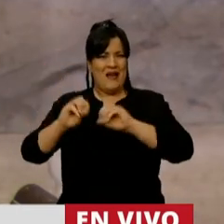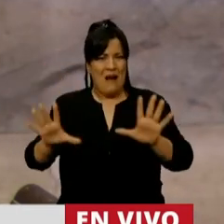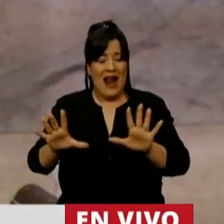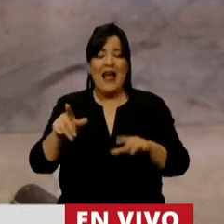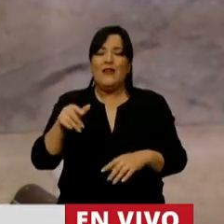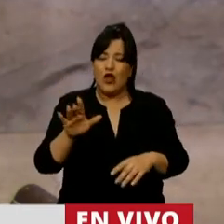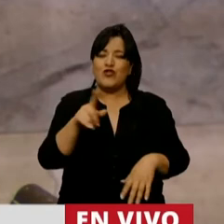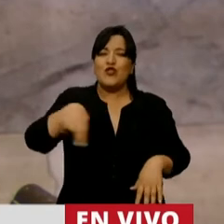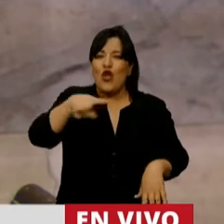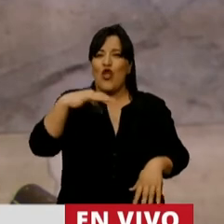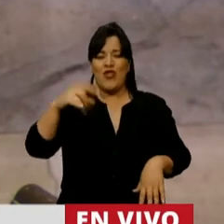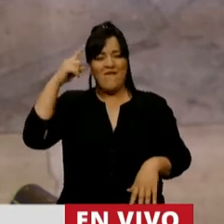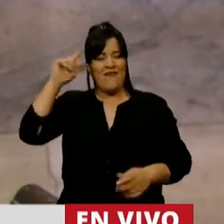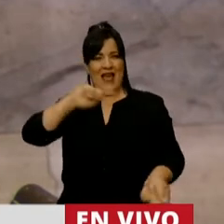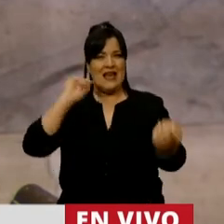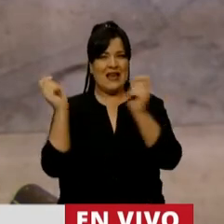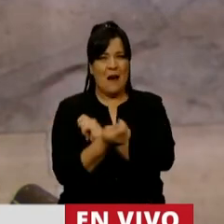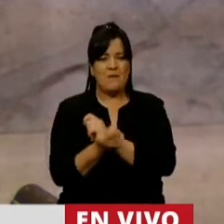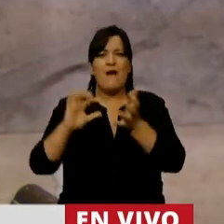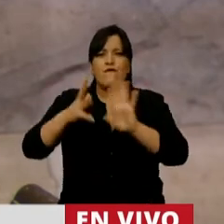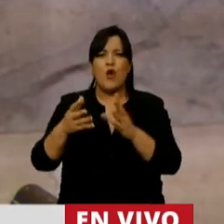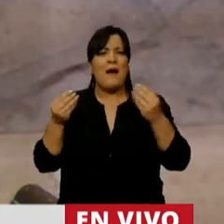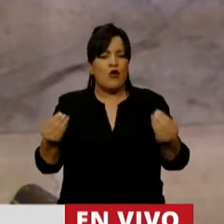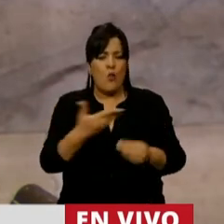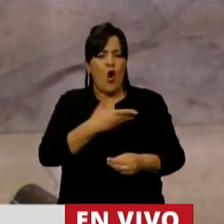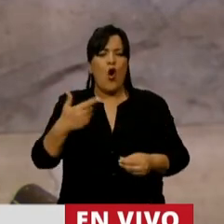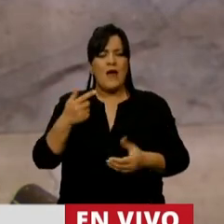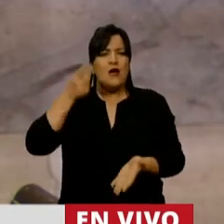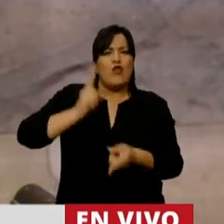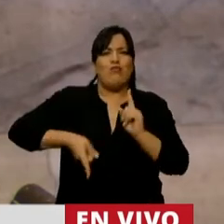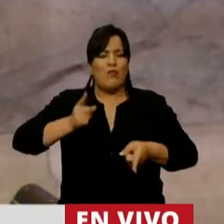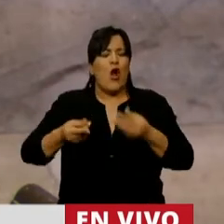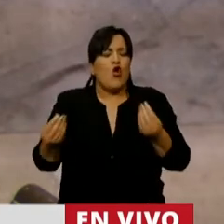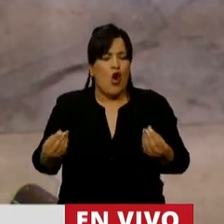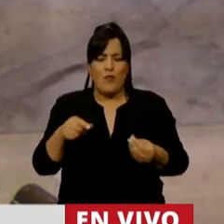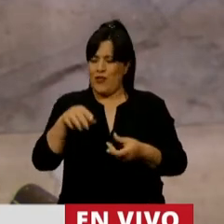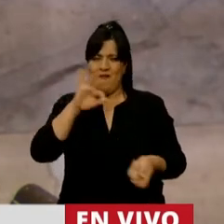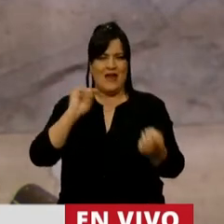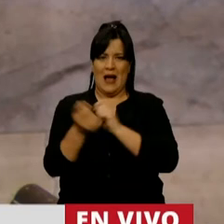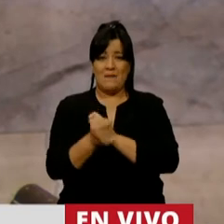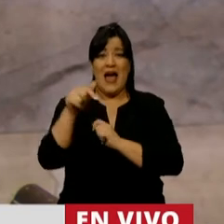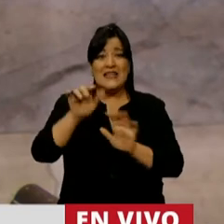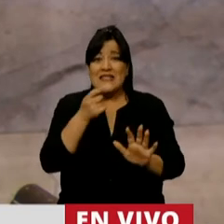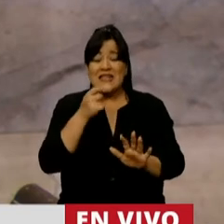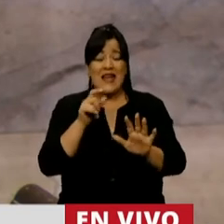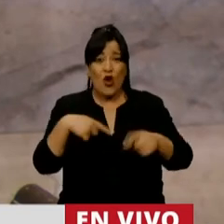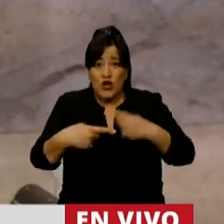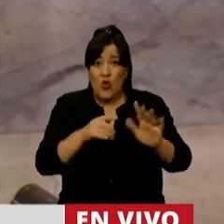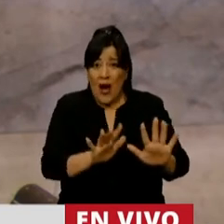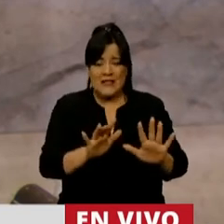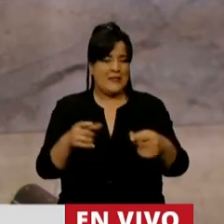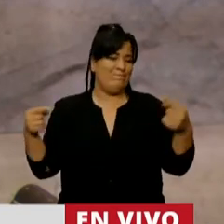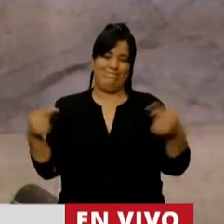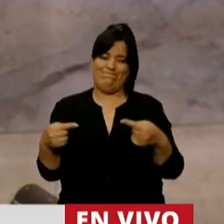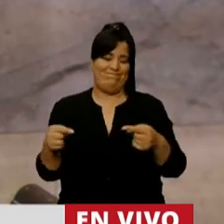profundo por parte de cómo encara esto el gobierno, así, Presidente, esto no va. Yo quiero